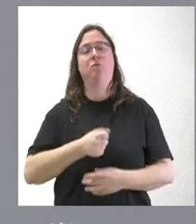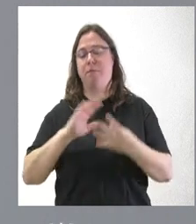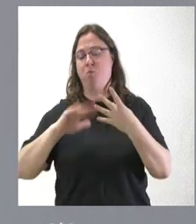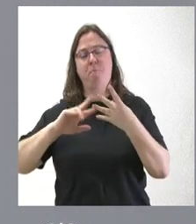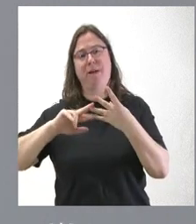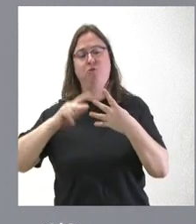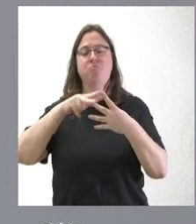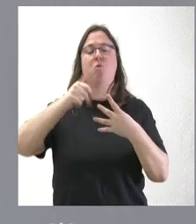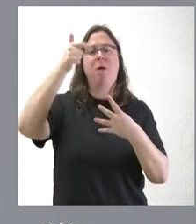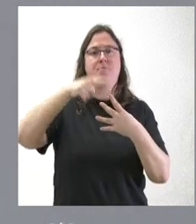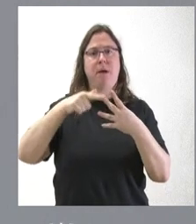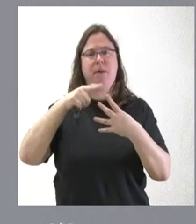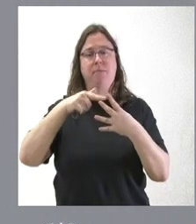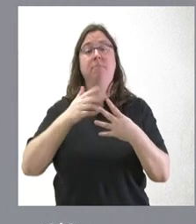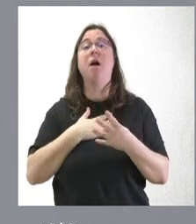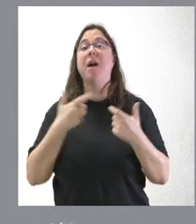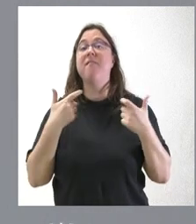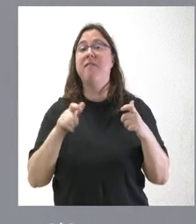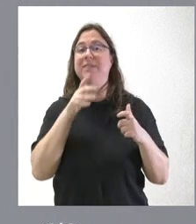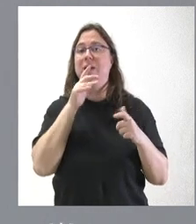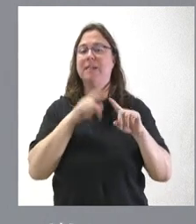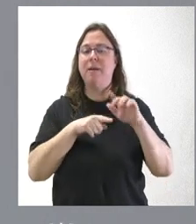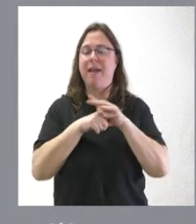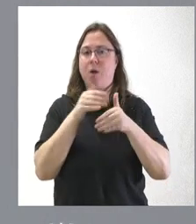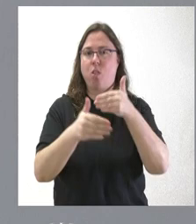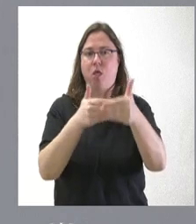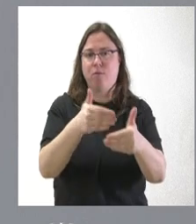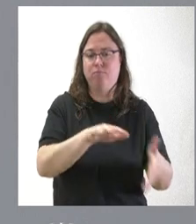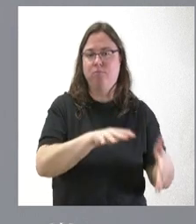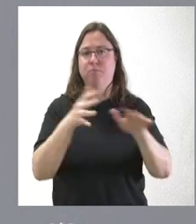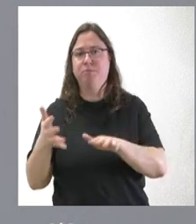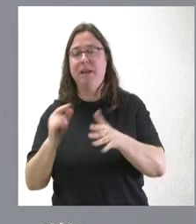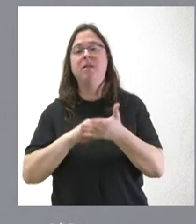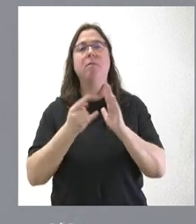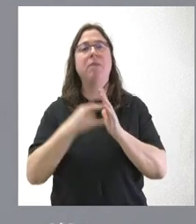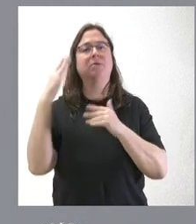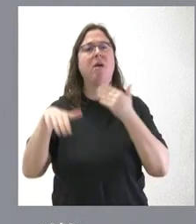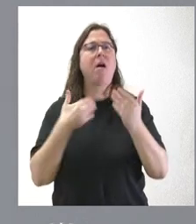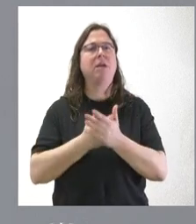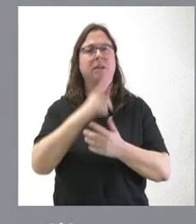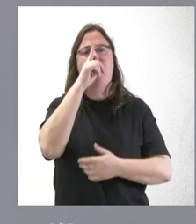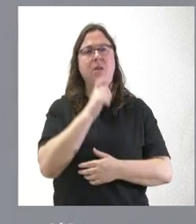qué fase estamos ahora? En una fase que es la fase de ejecución. El Plan Soria dura hasta el año